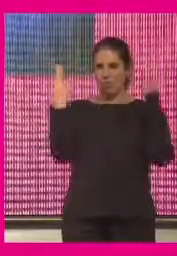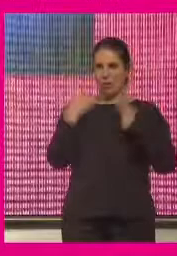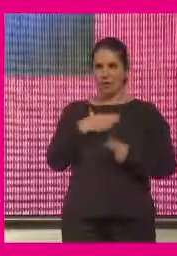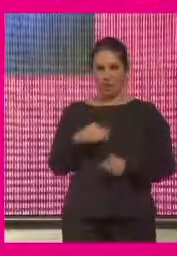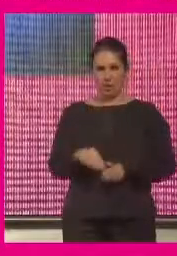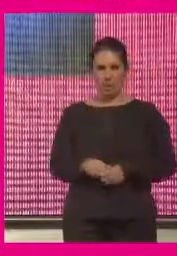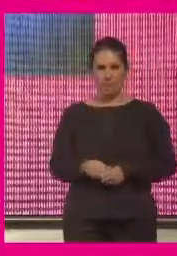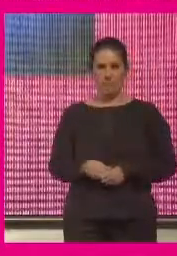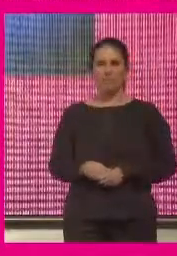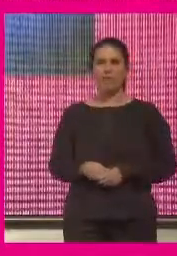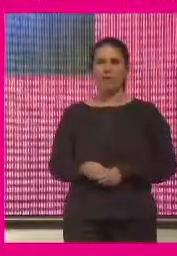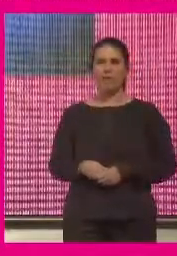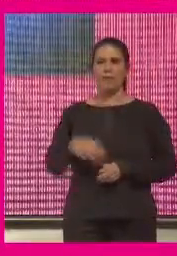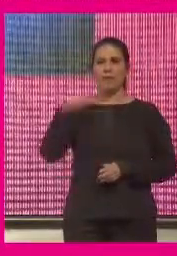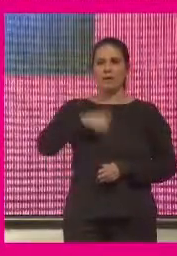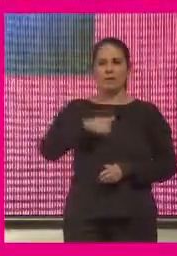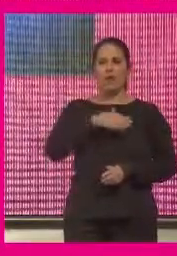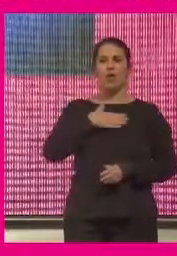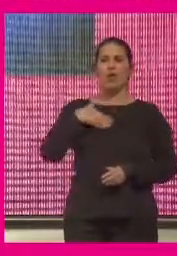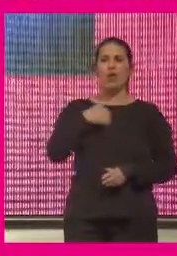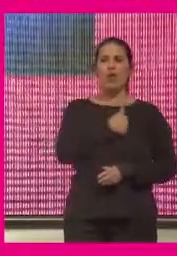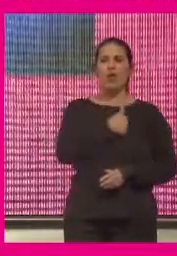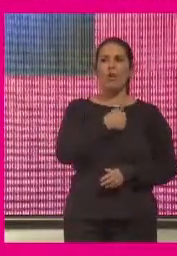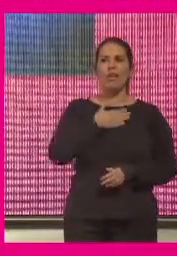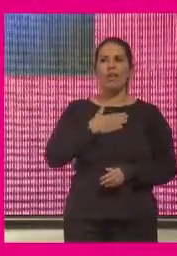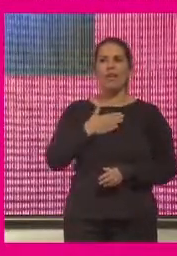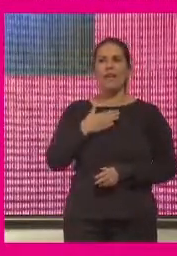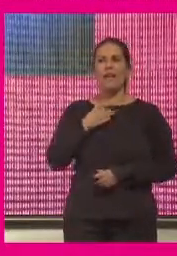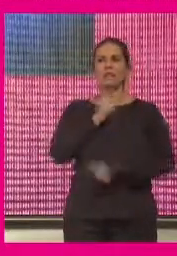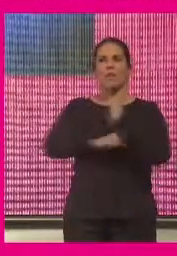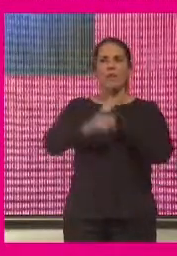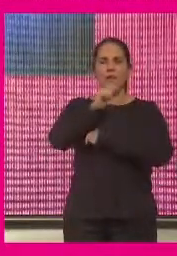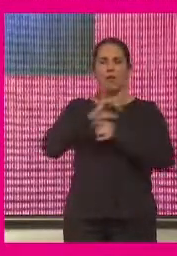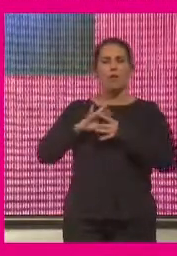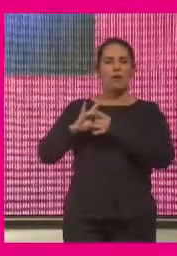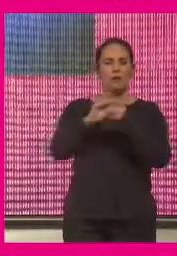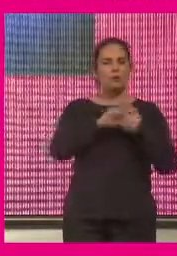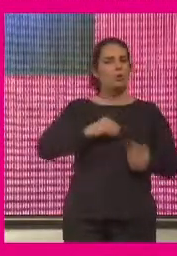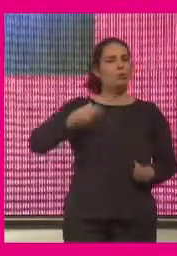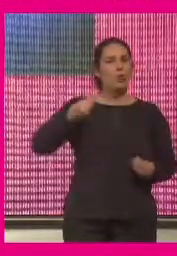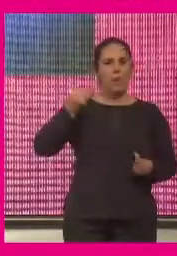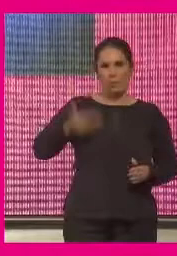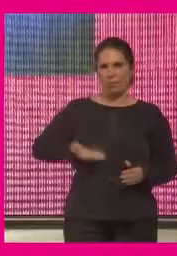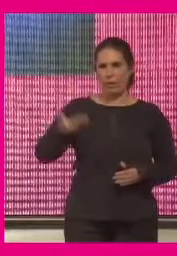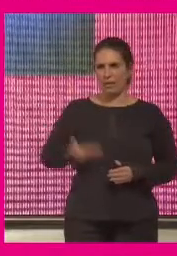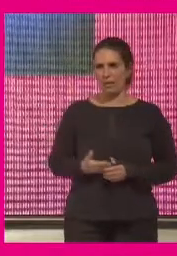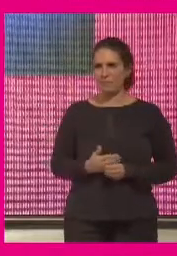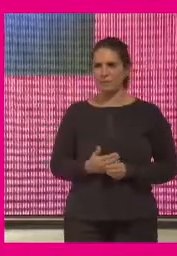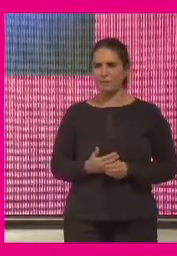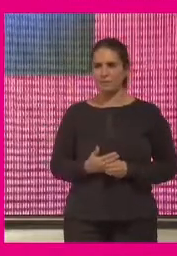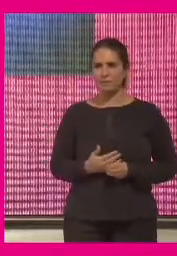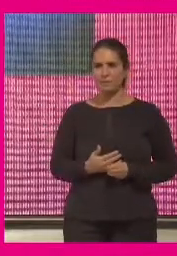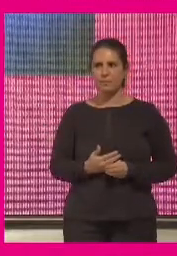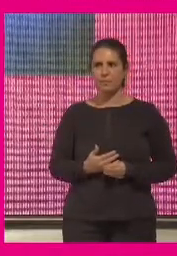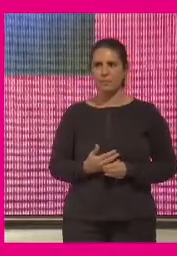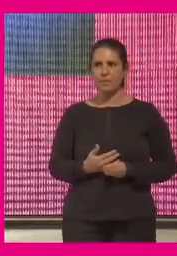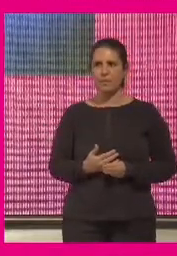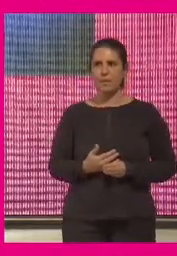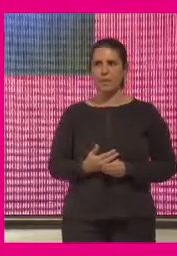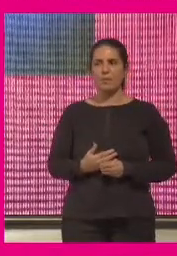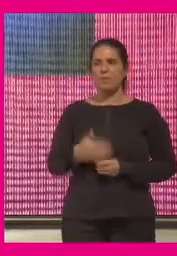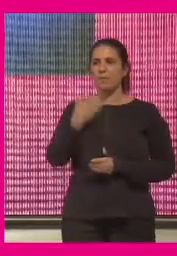también nos puedan controlar yo creo que aquí el rol del asociación en este momento tan importante como exigir